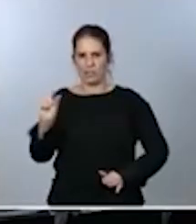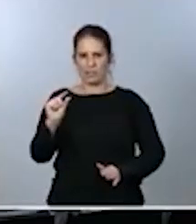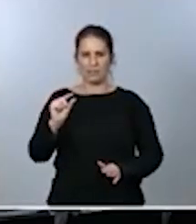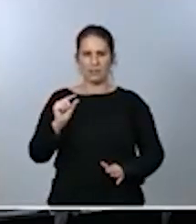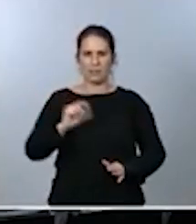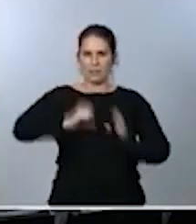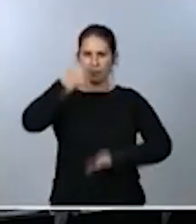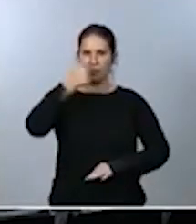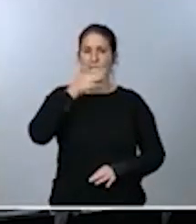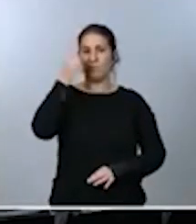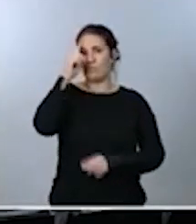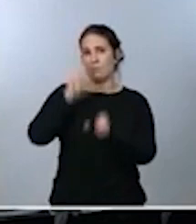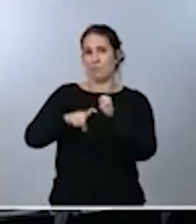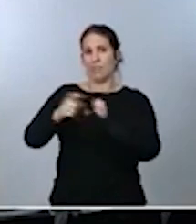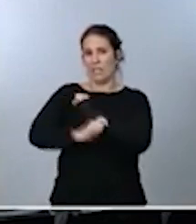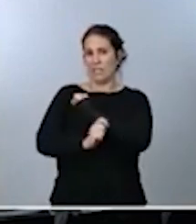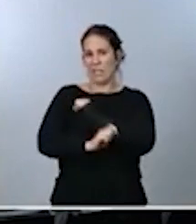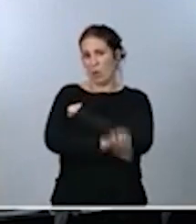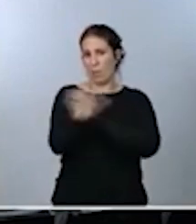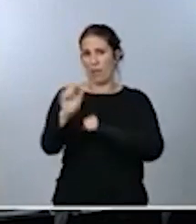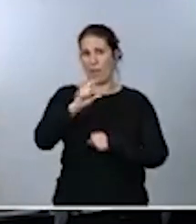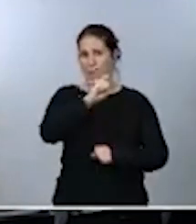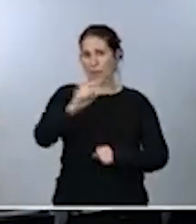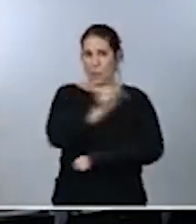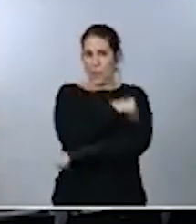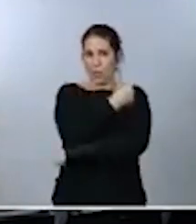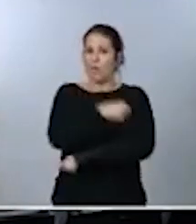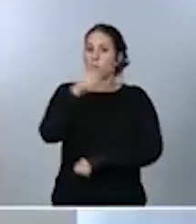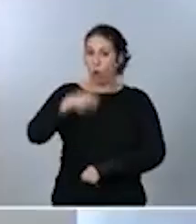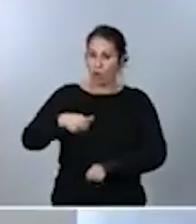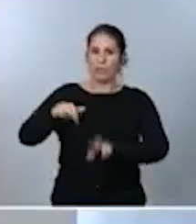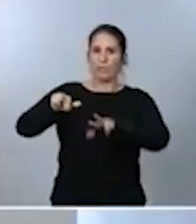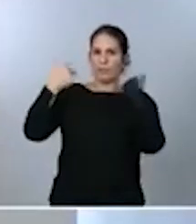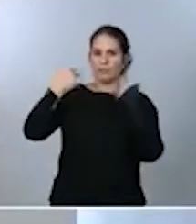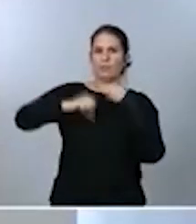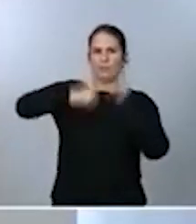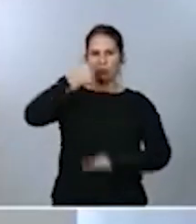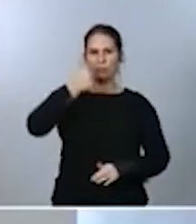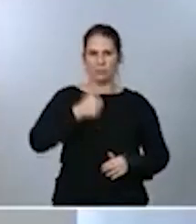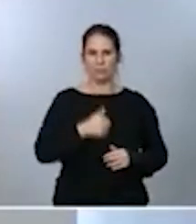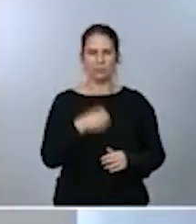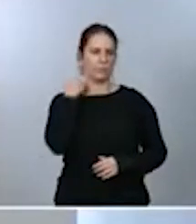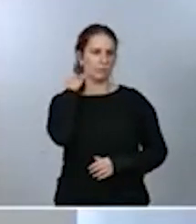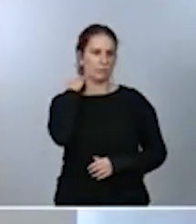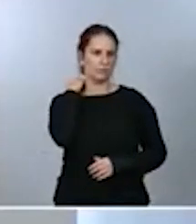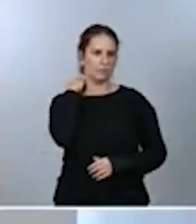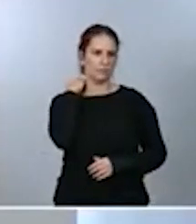de vacunas. Pues bien, hoy hemos tenido la autorización, el Consejo de Ministros ha dado la autorización para que España